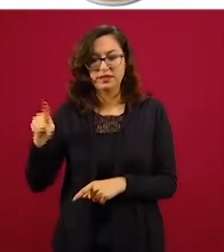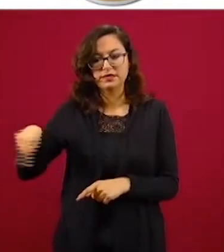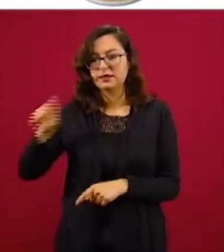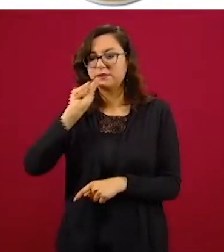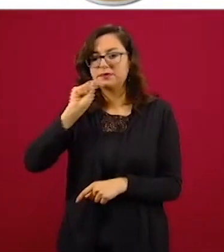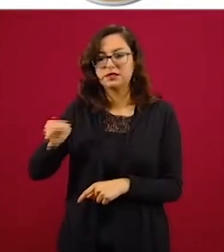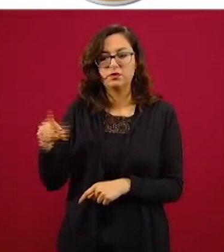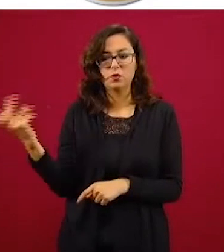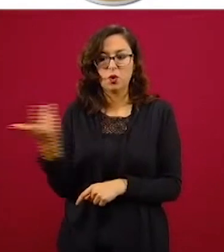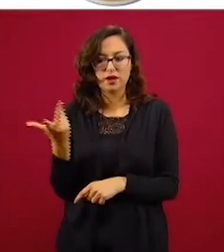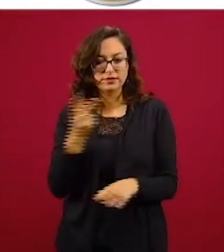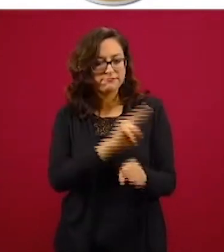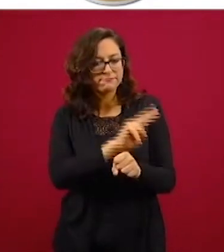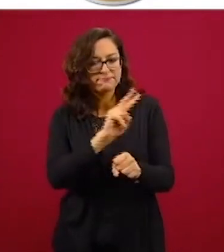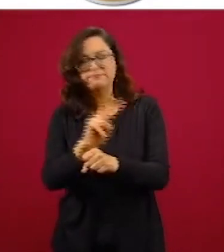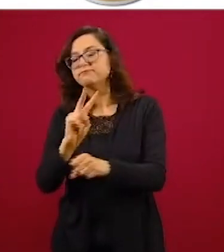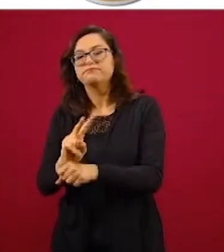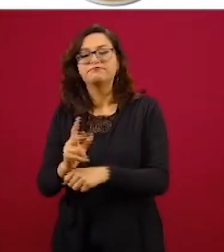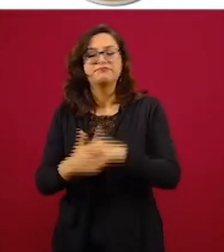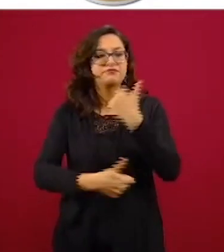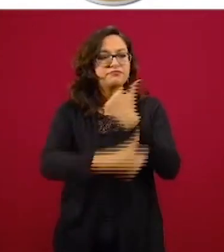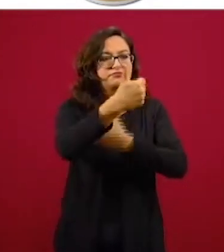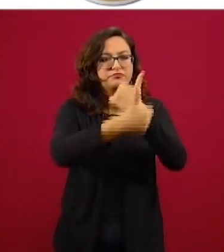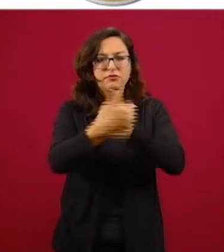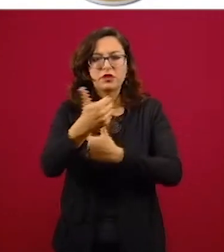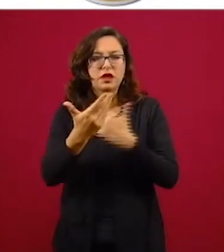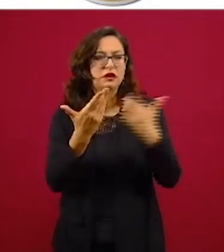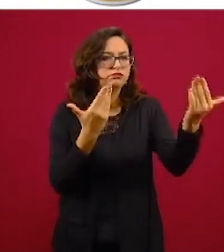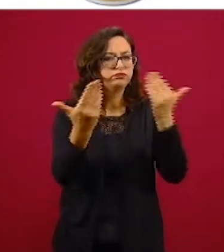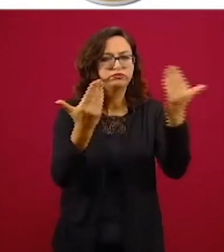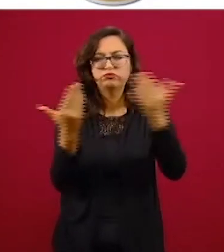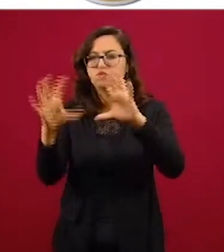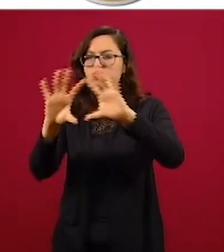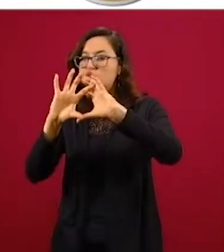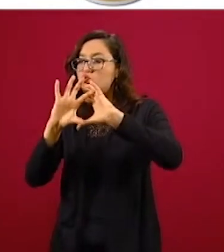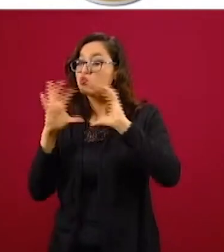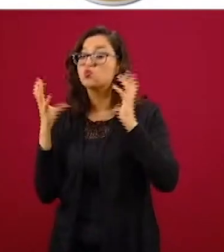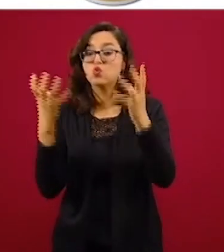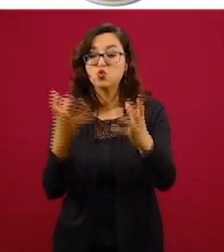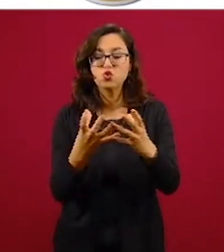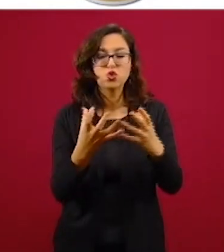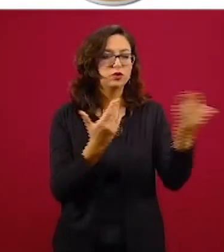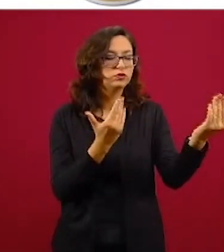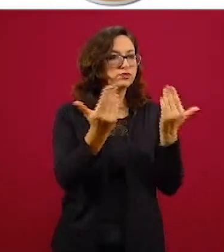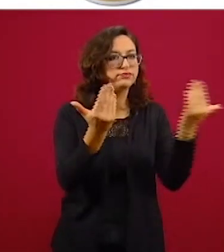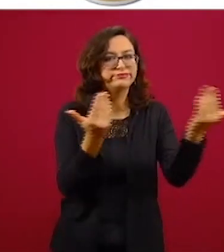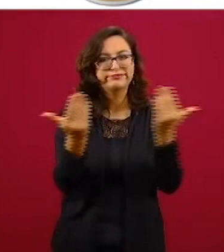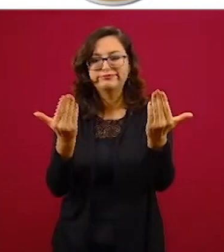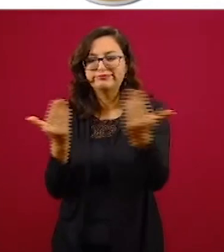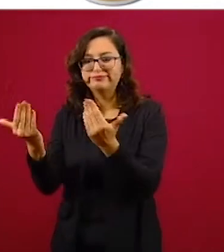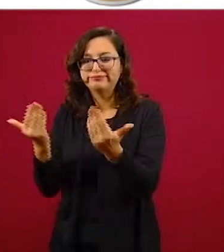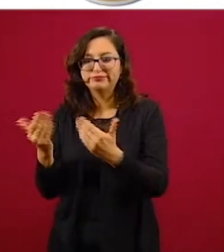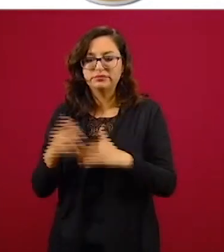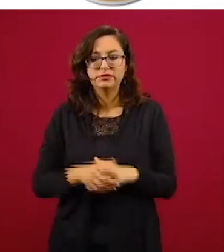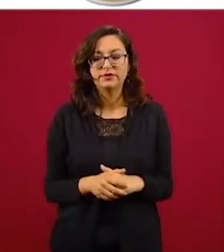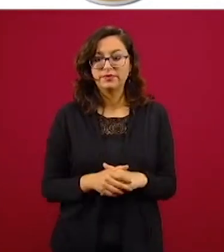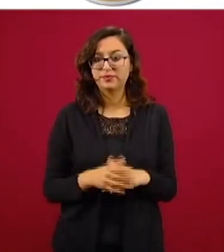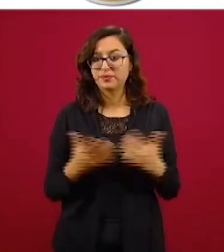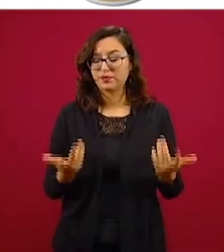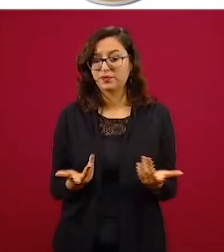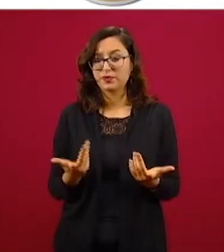otros, la identificación de la demanda y la organización de los servicios para el uso de medicamentos, vacunas y